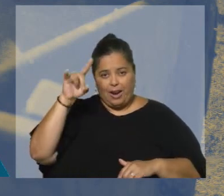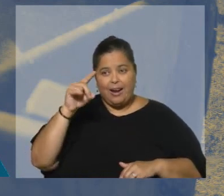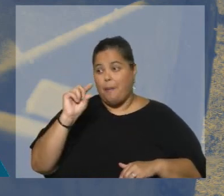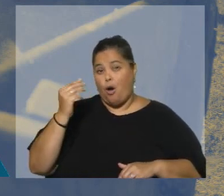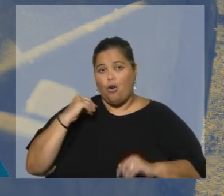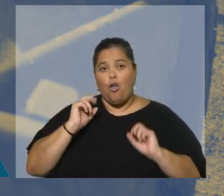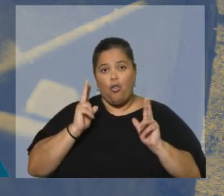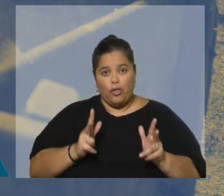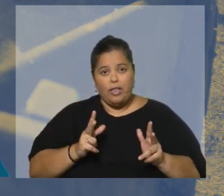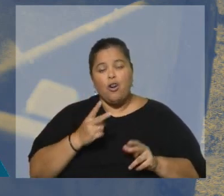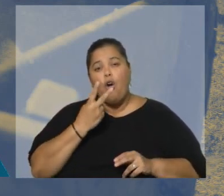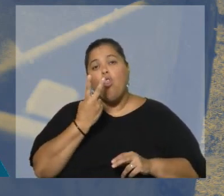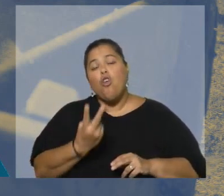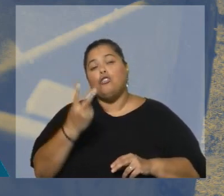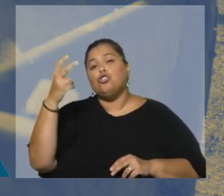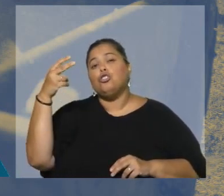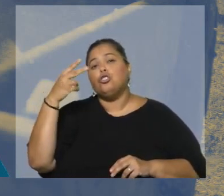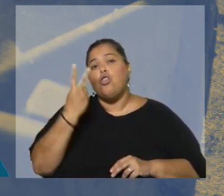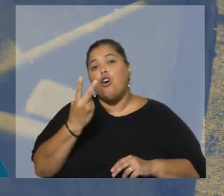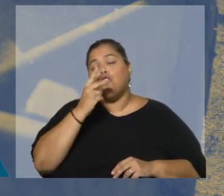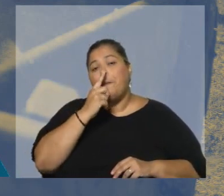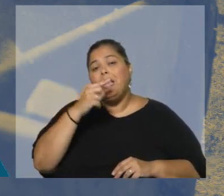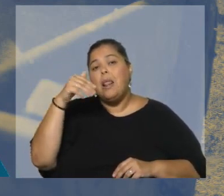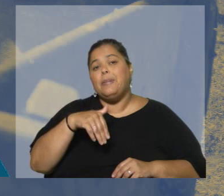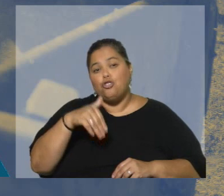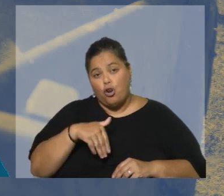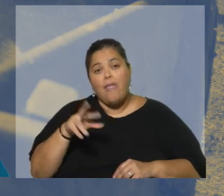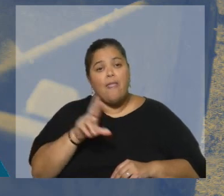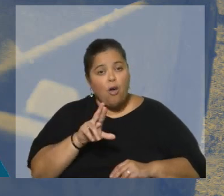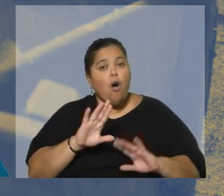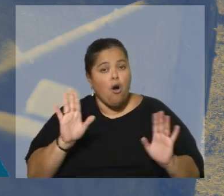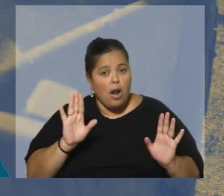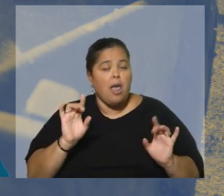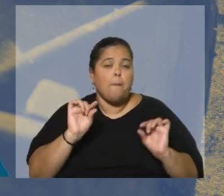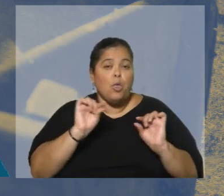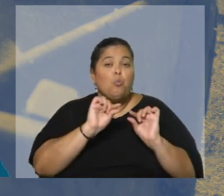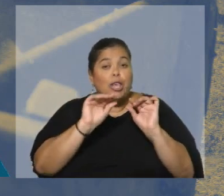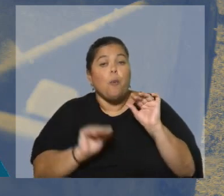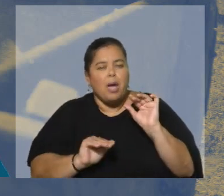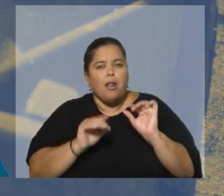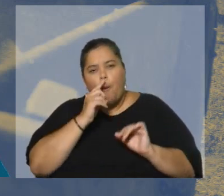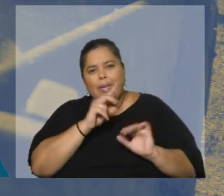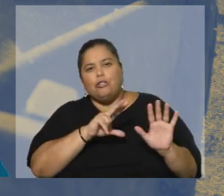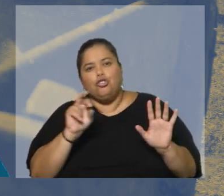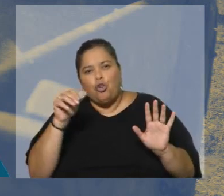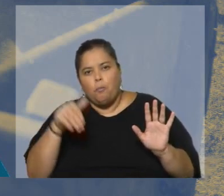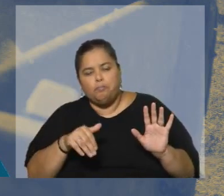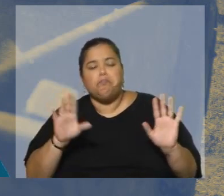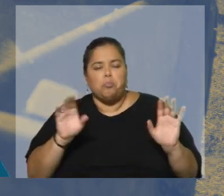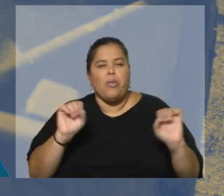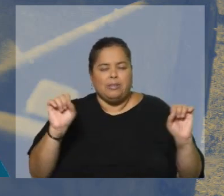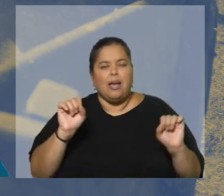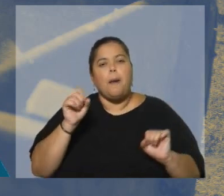de su estimación de 2.000 millones de dólares. Quizás esté un poquito por debajo, ojalá que sea lo menor posible, pero estos